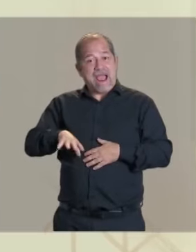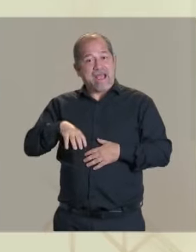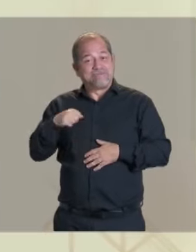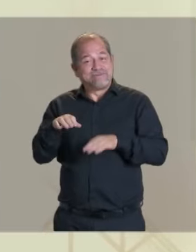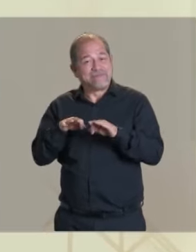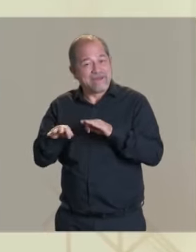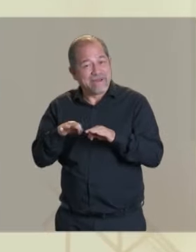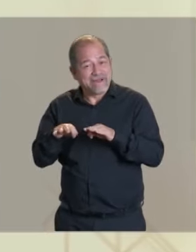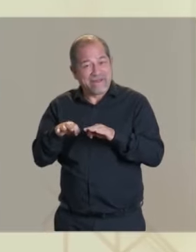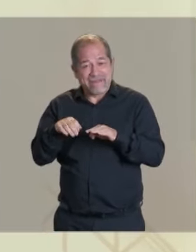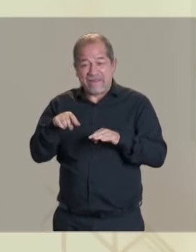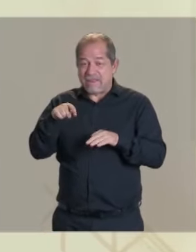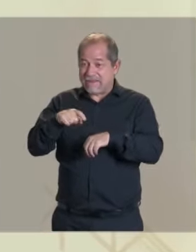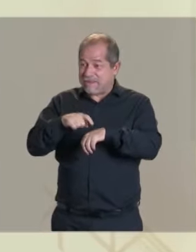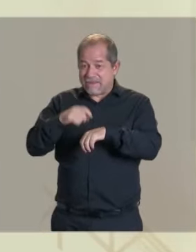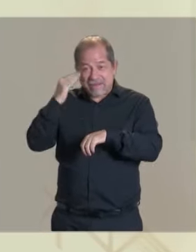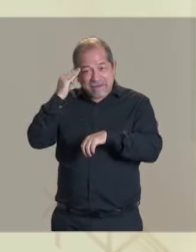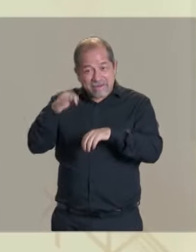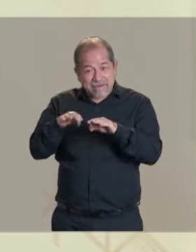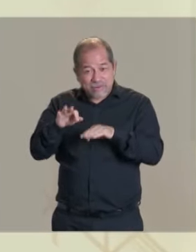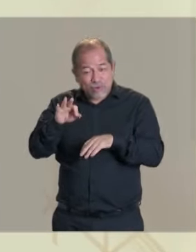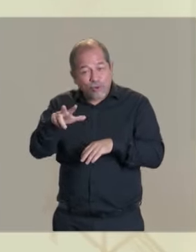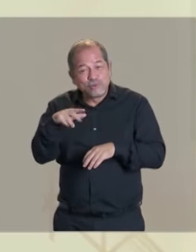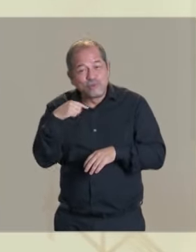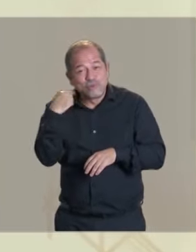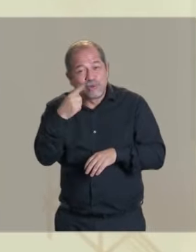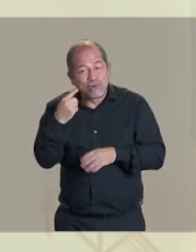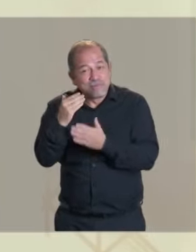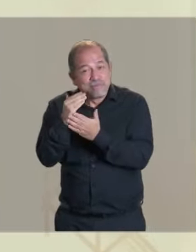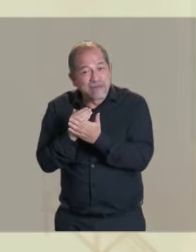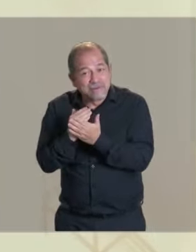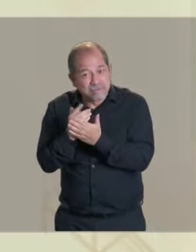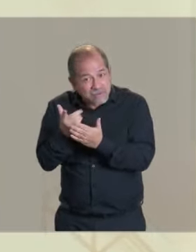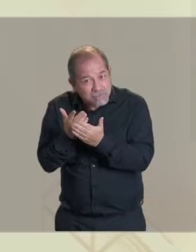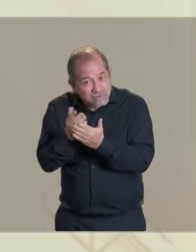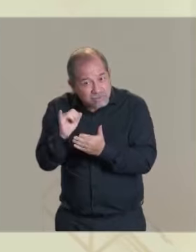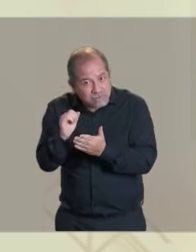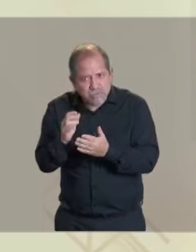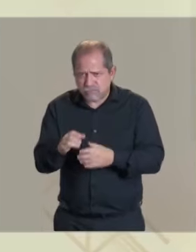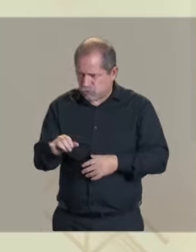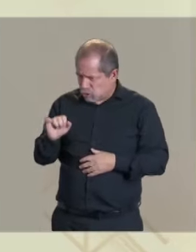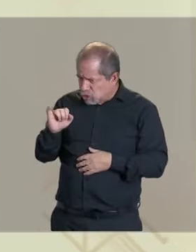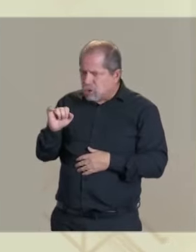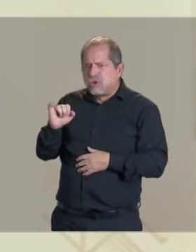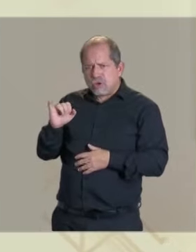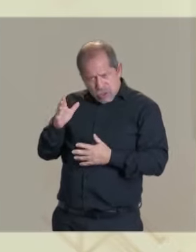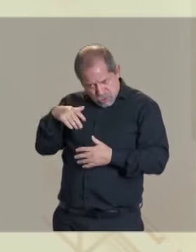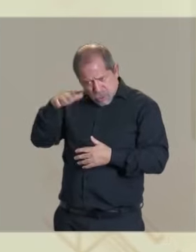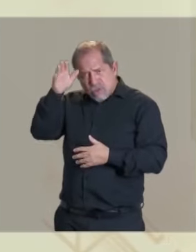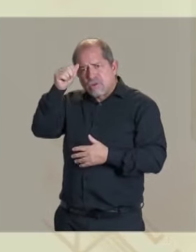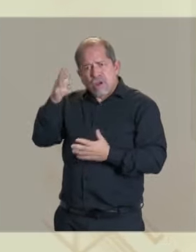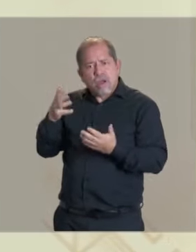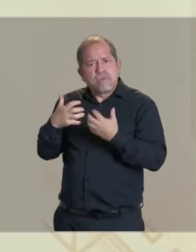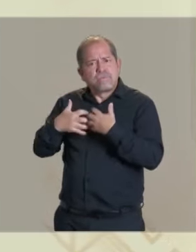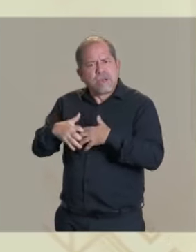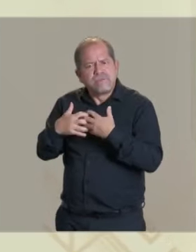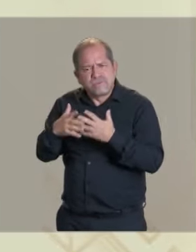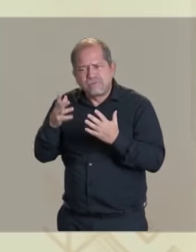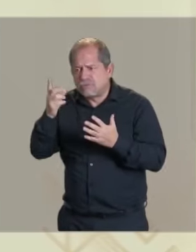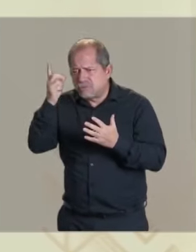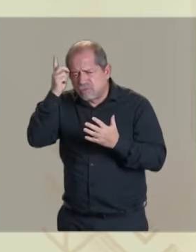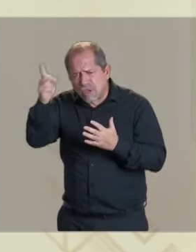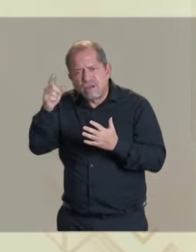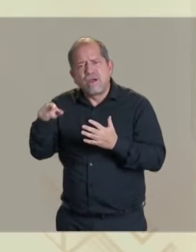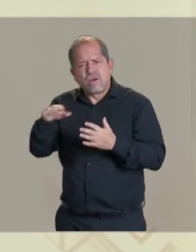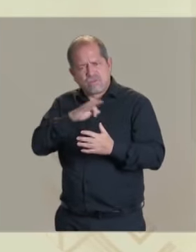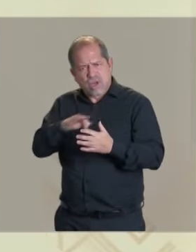jornada laboral de 48 a 40 horas? Yo estoy a favor siempre y cuando le demos a los empresarios la posibilidad de quitarle tanta carga